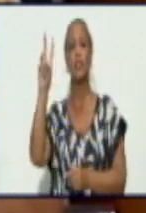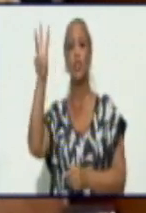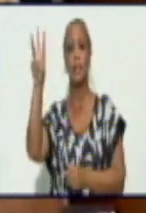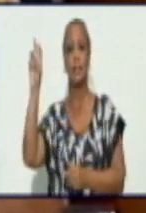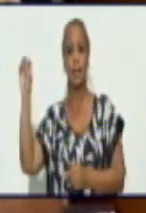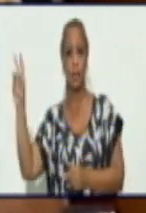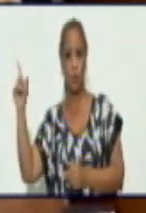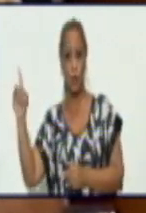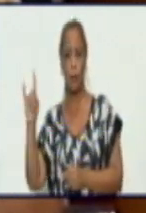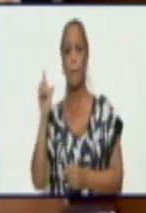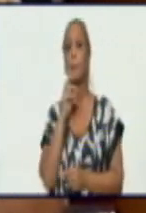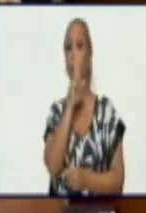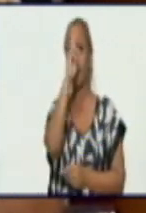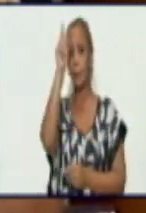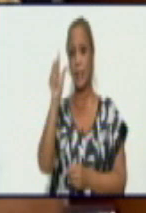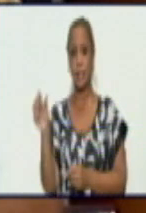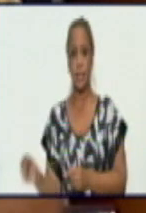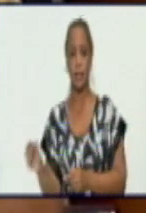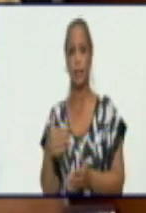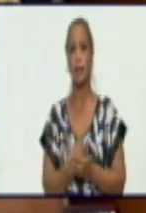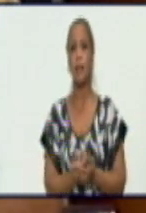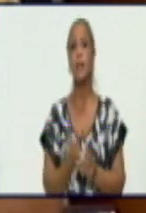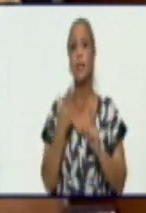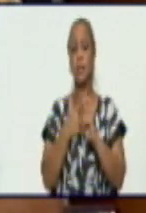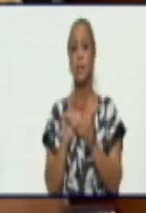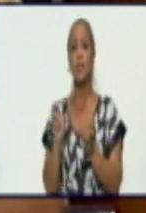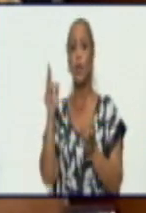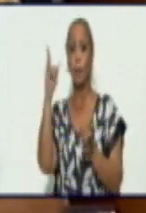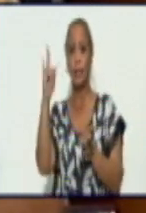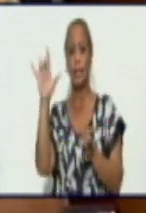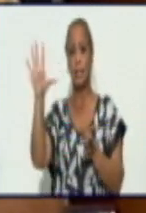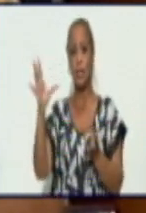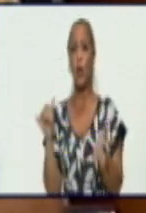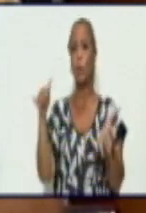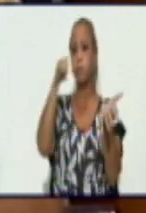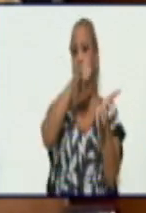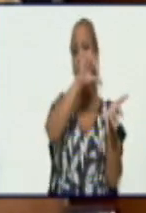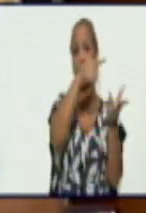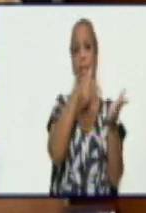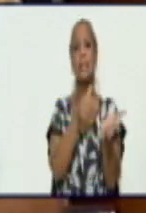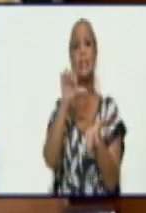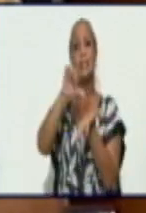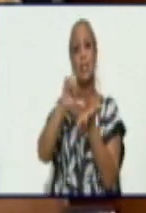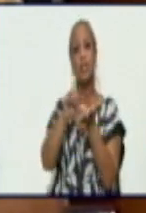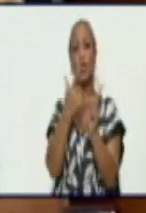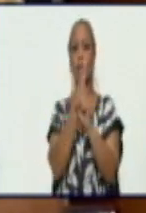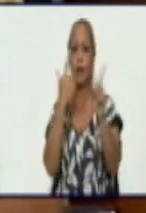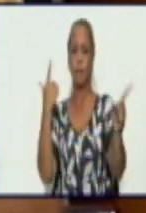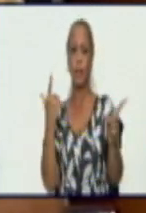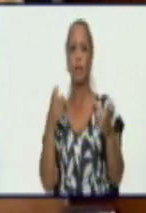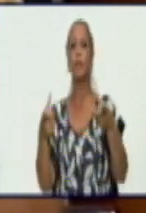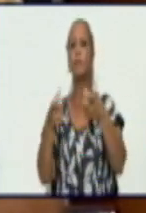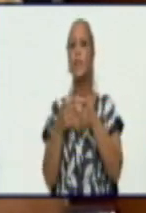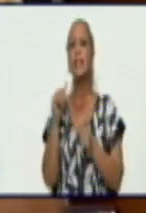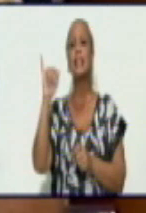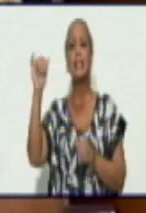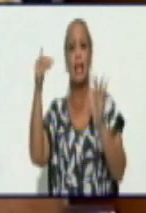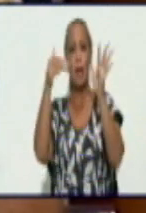25 viajeros en centros de aislamiento. Acumulamos en todo lo que va de epidemia 6